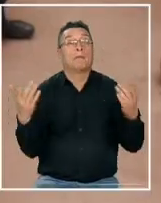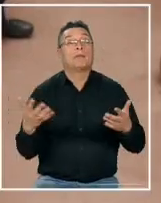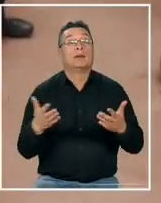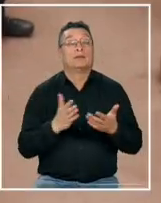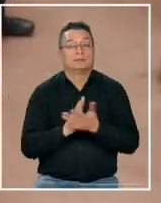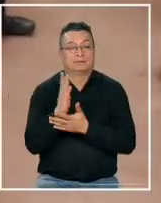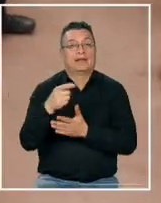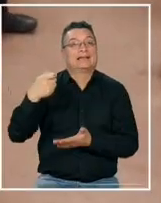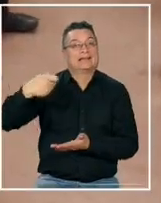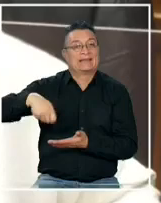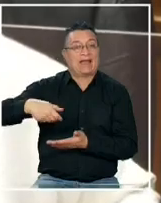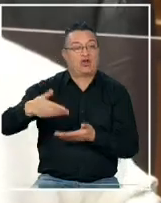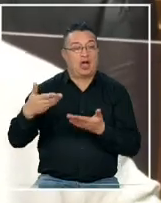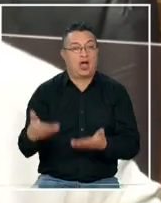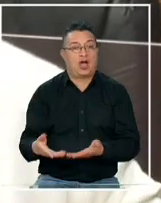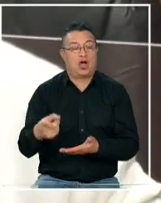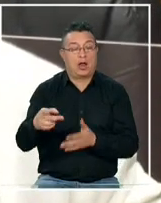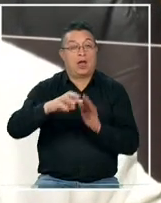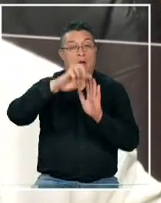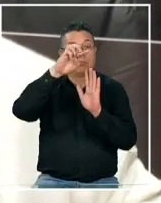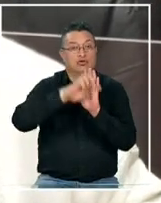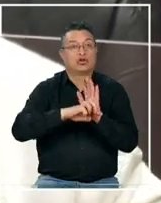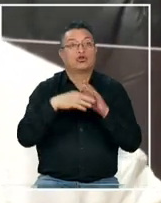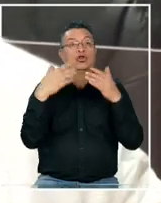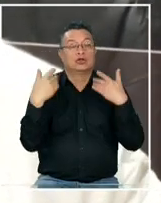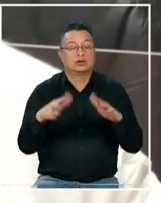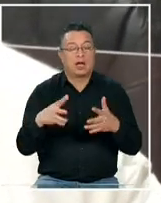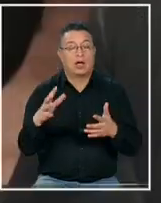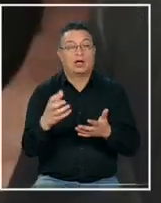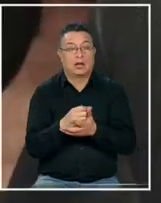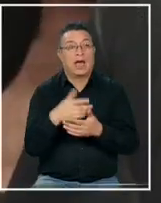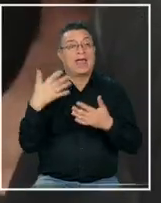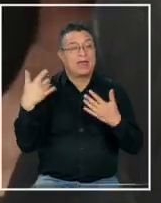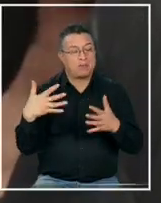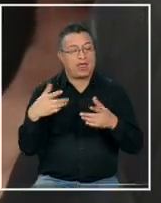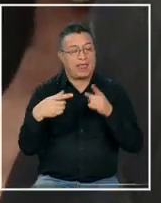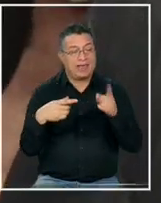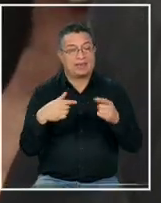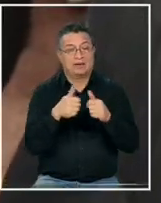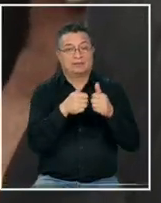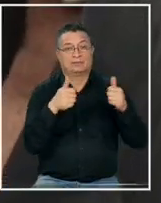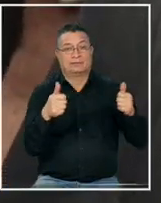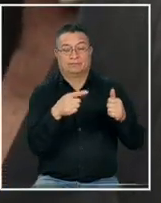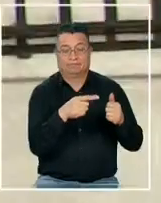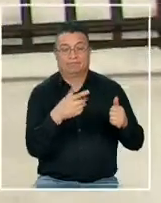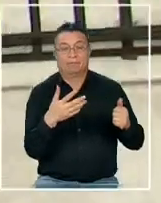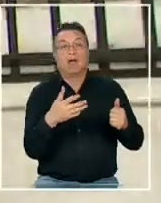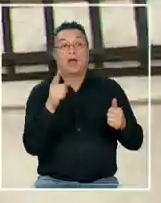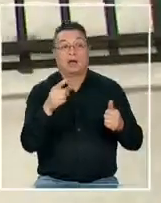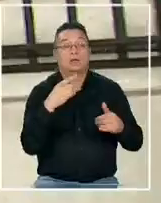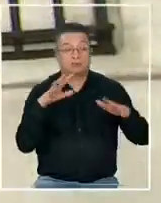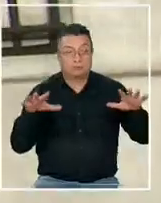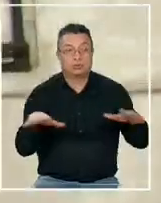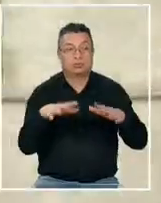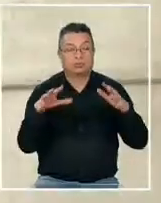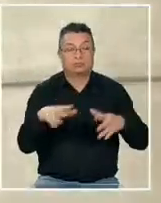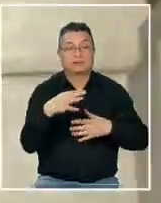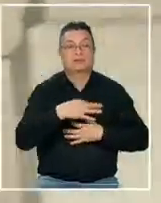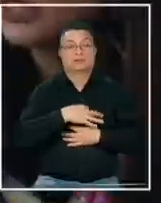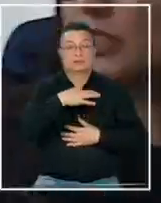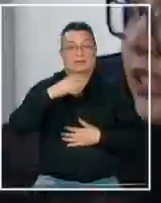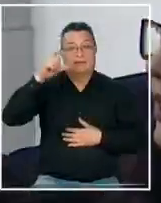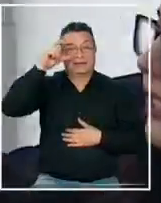partiendo en el Senado uno de los proyectos que se ha convertido en un imprescindible para el Ejecutivo esfuerzo encabezado por la dupla Marcella